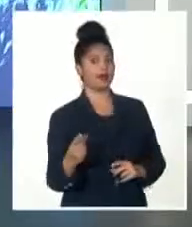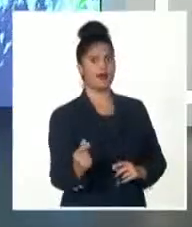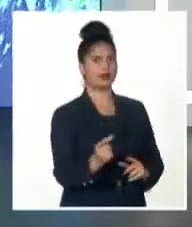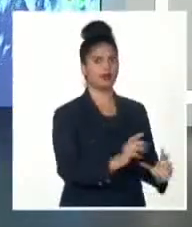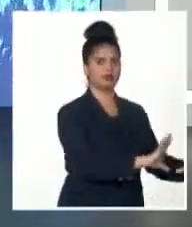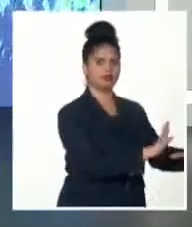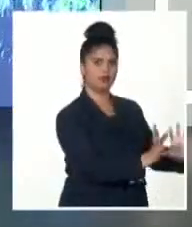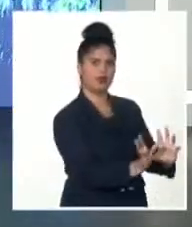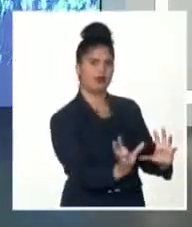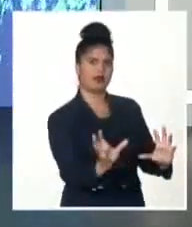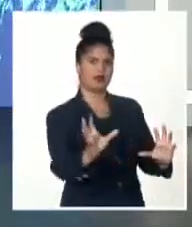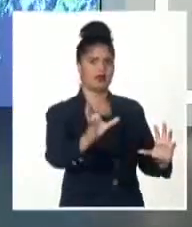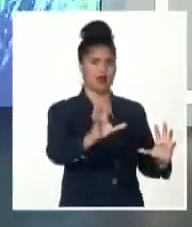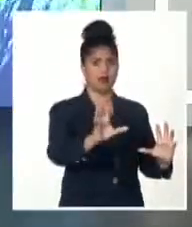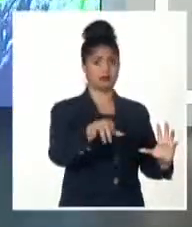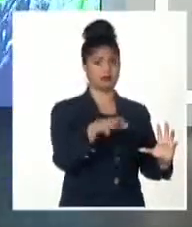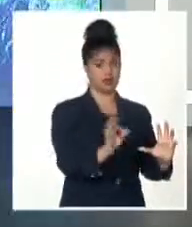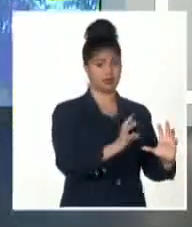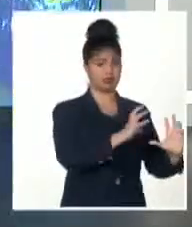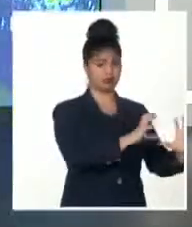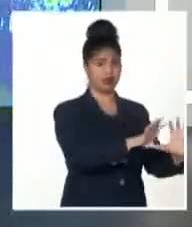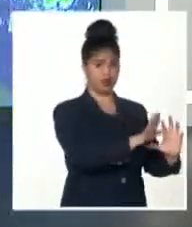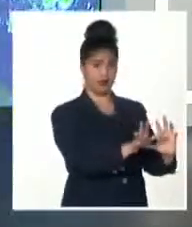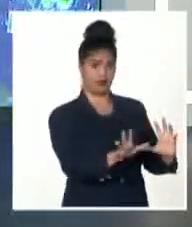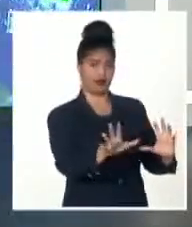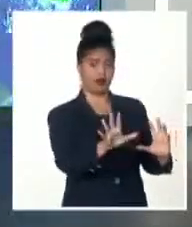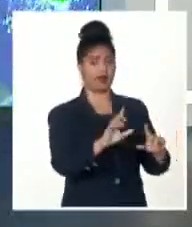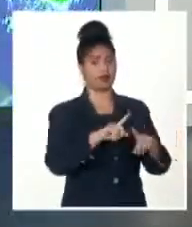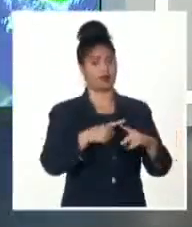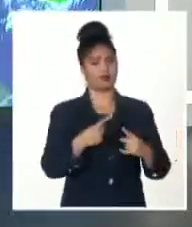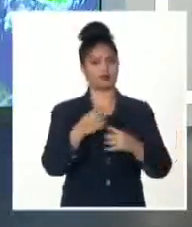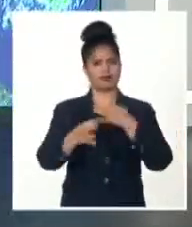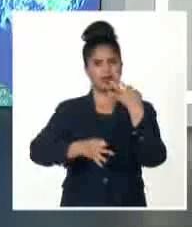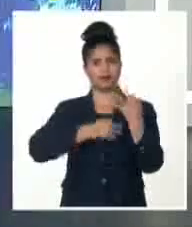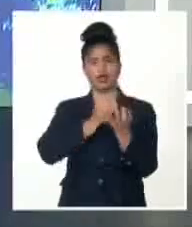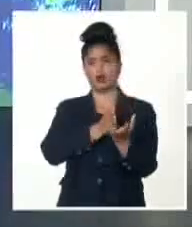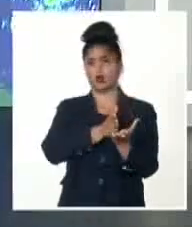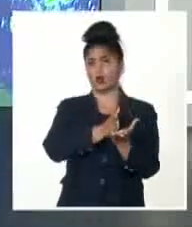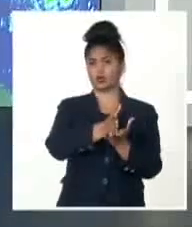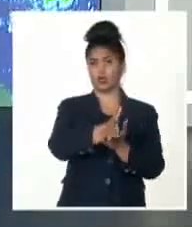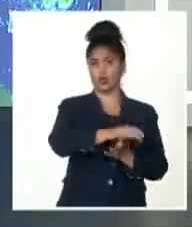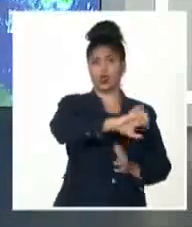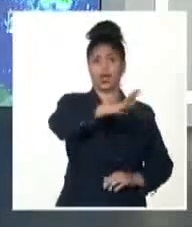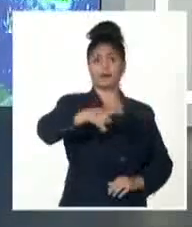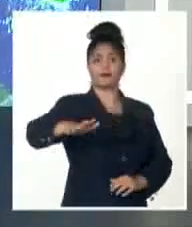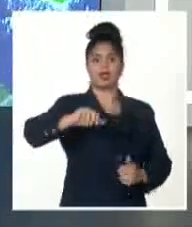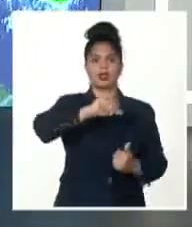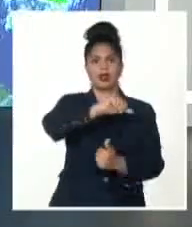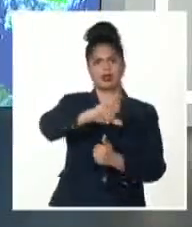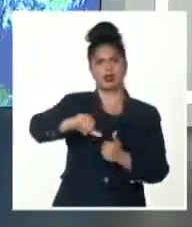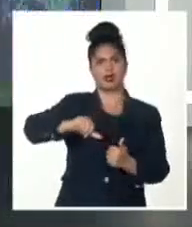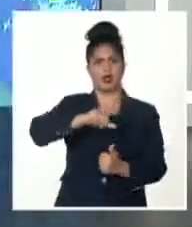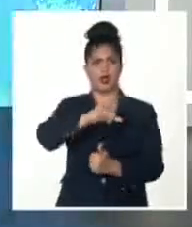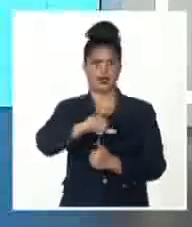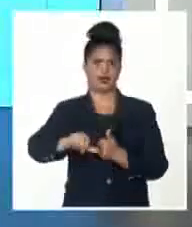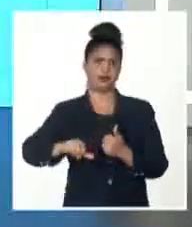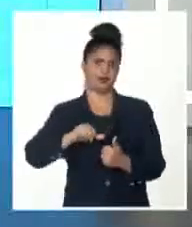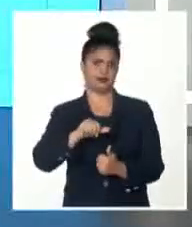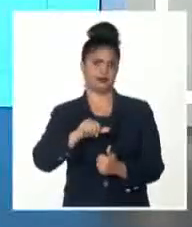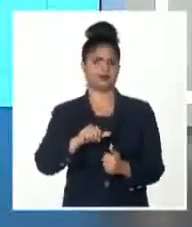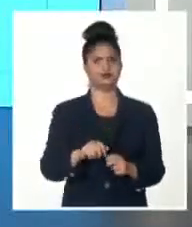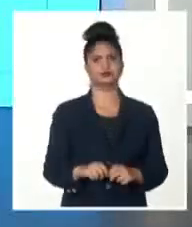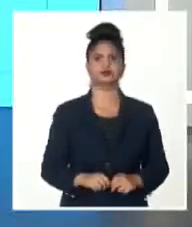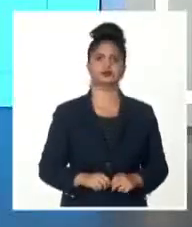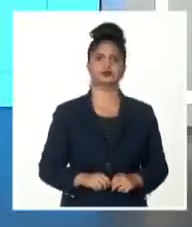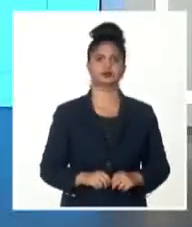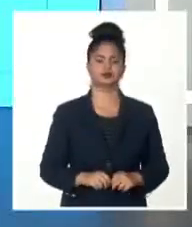dando los modelos de pronósticos, porque este sistema, pues como les decía, va a continuar avanzando sobre nuestra área, aproximándose acá al arco de las Antillas Menores, y los